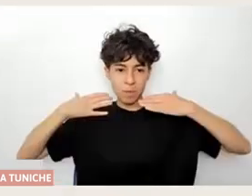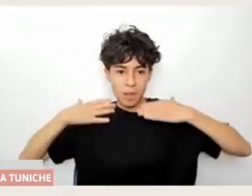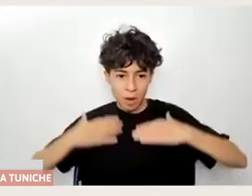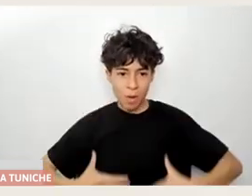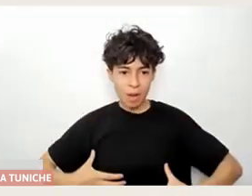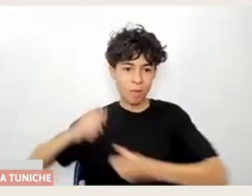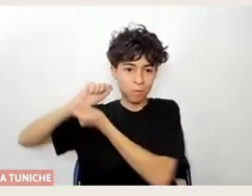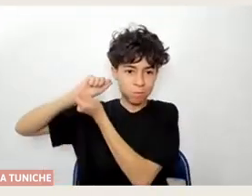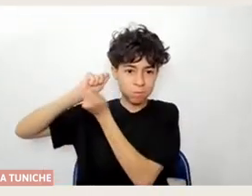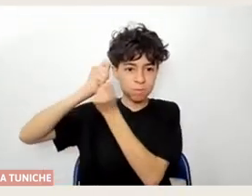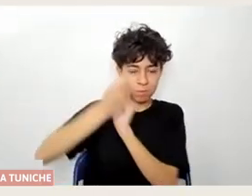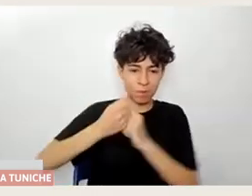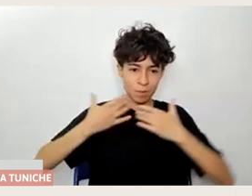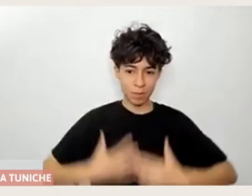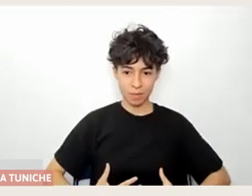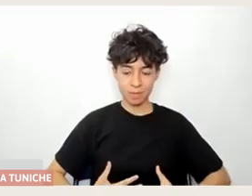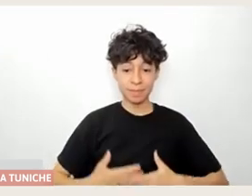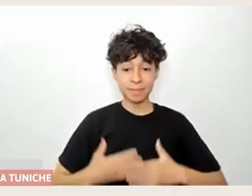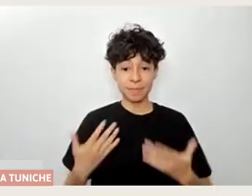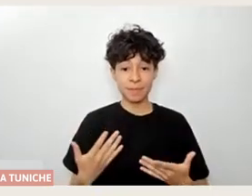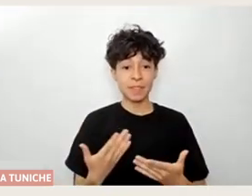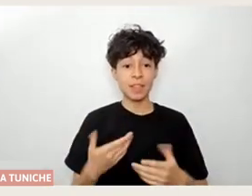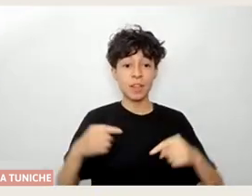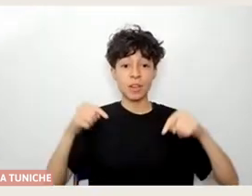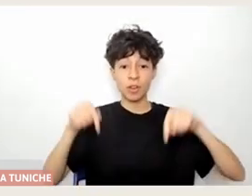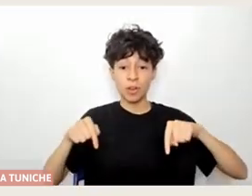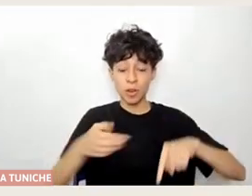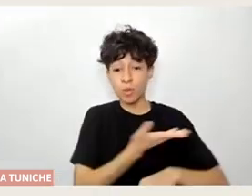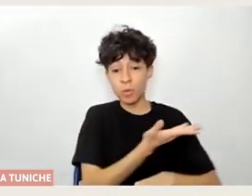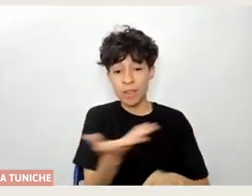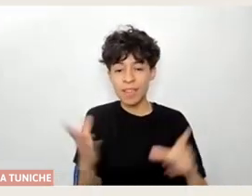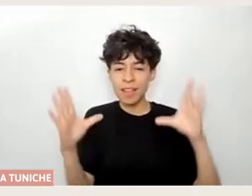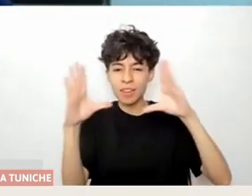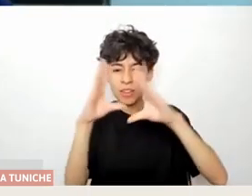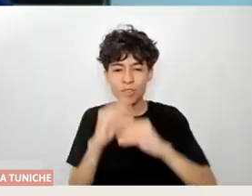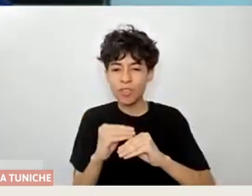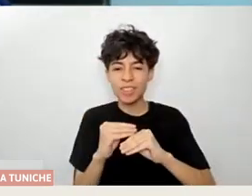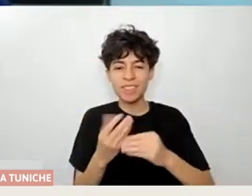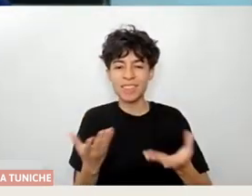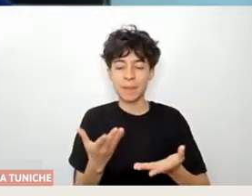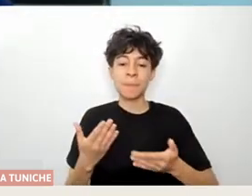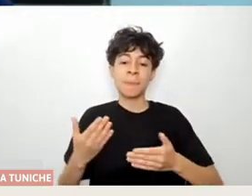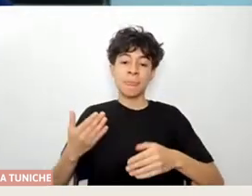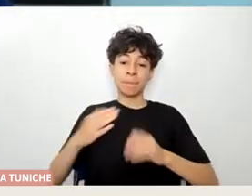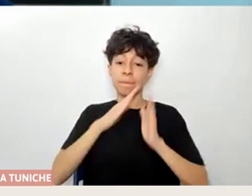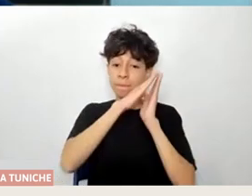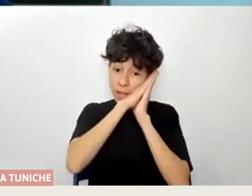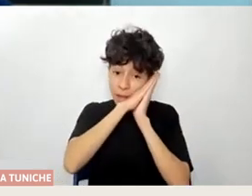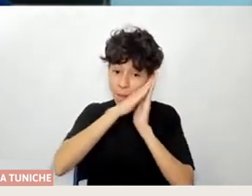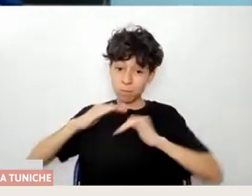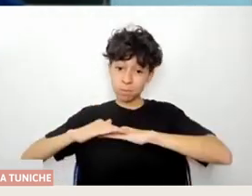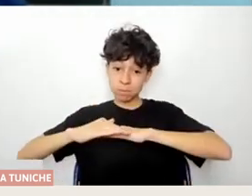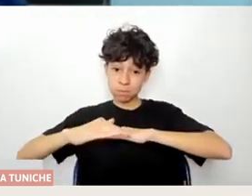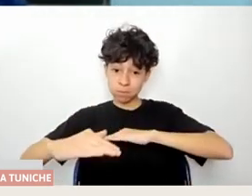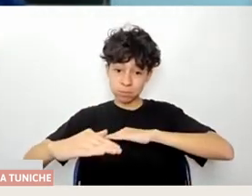Y los invito a hacer este ejercicio esta noche. pongan un plato al lado de su cama uno